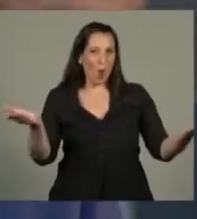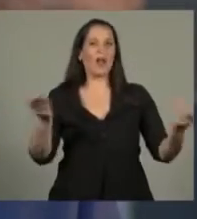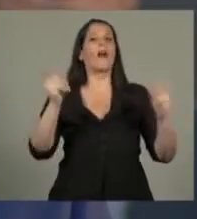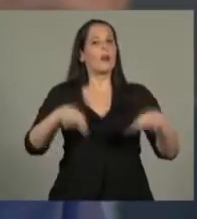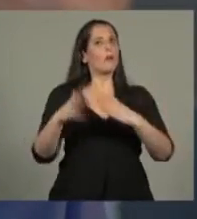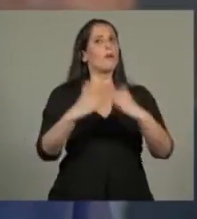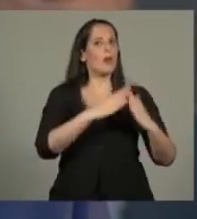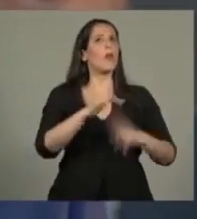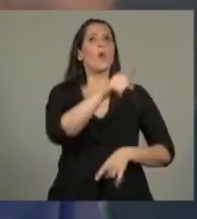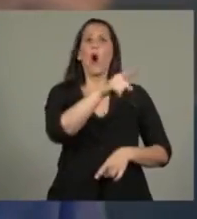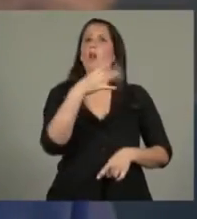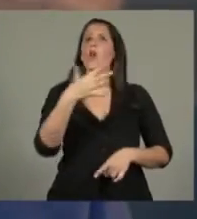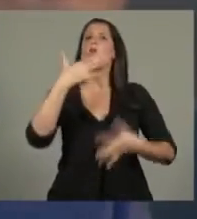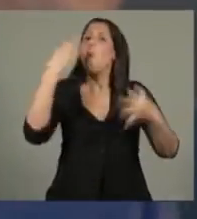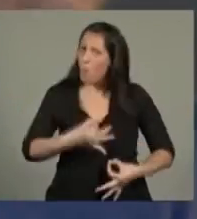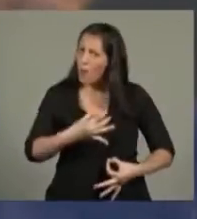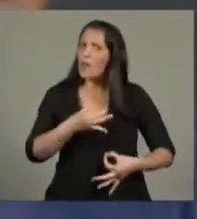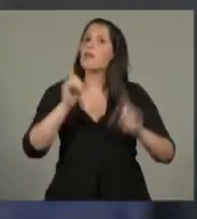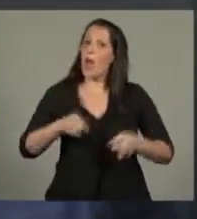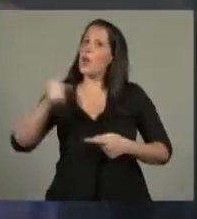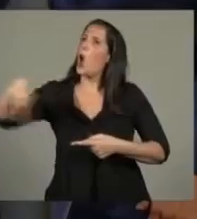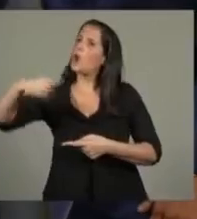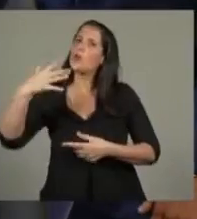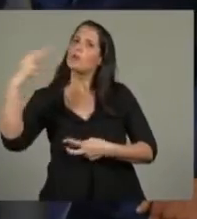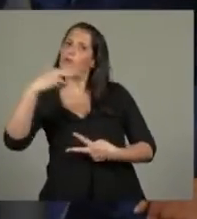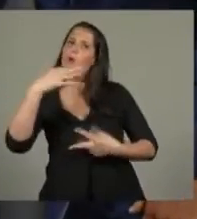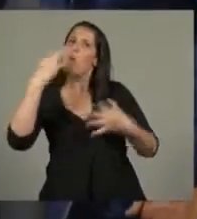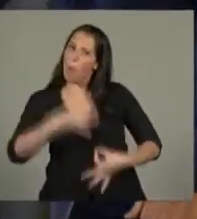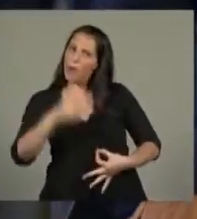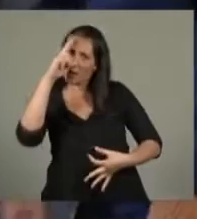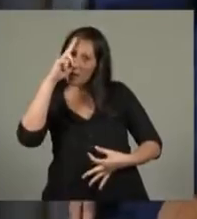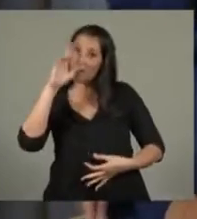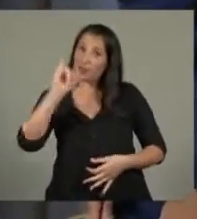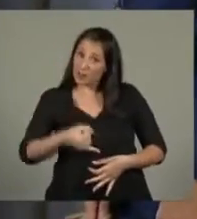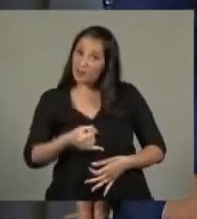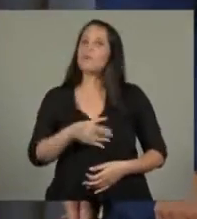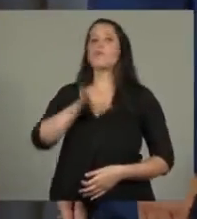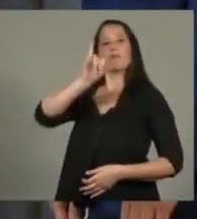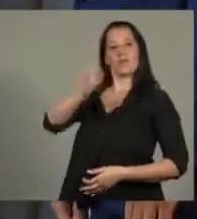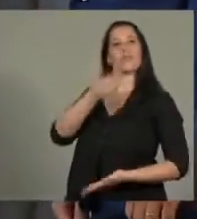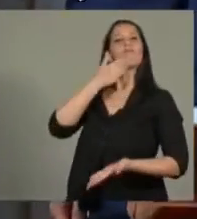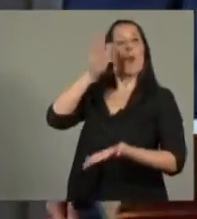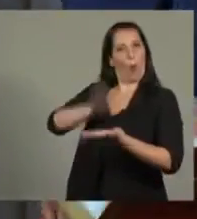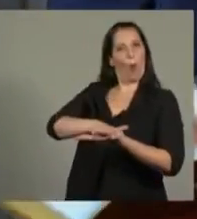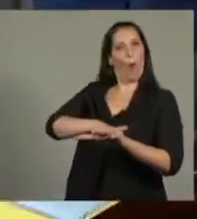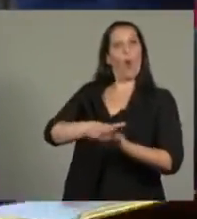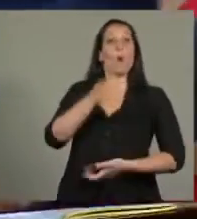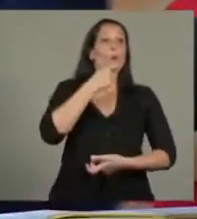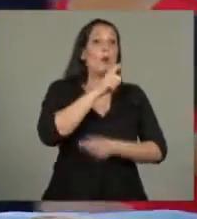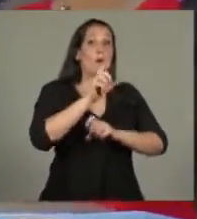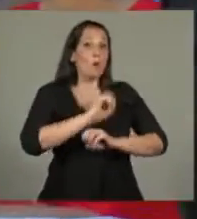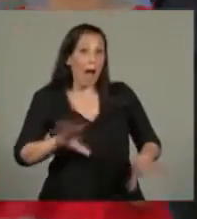cumplir en cuanto a vos dependa la Constitución de la Nación Argentina. Sí, juro. Si decían lo de Cielo, Dios le hará a Cielo de Marte.